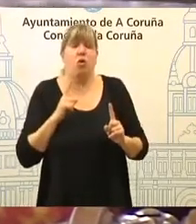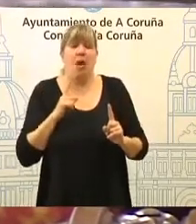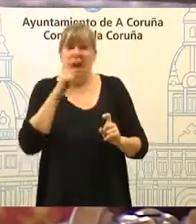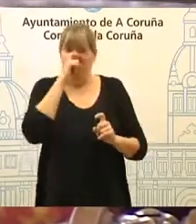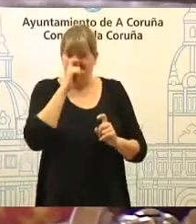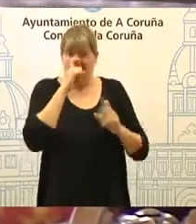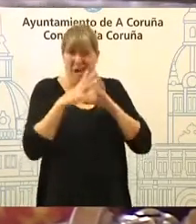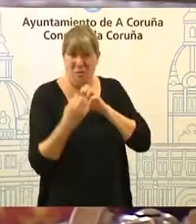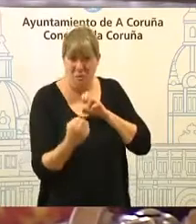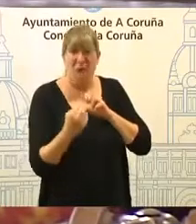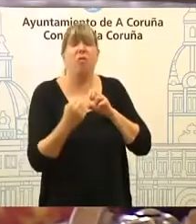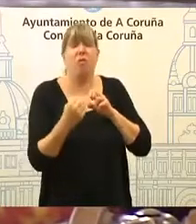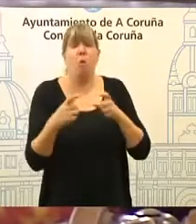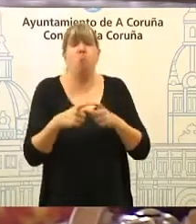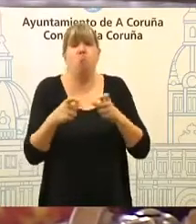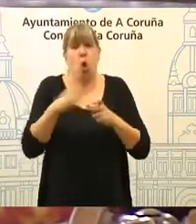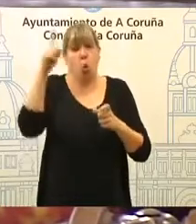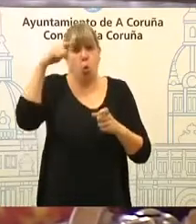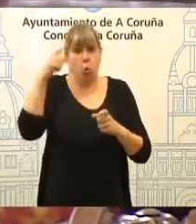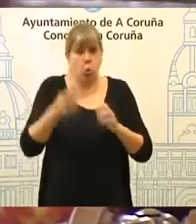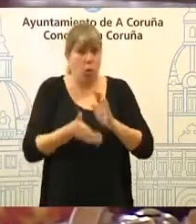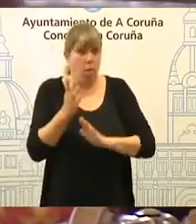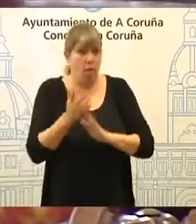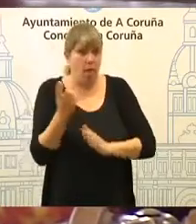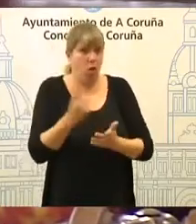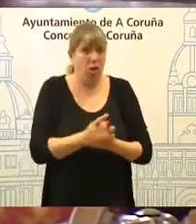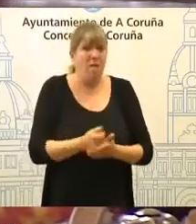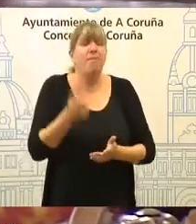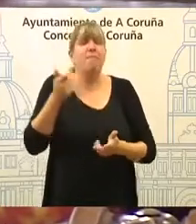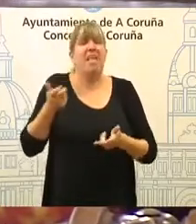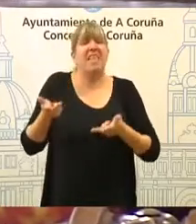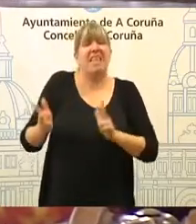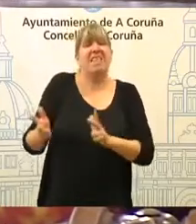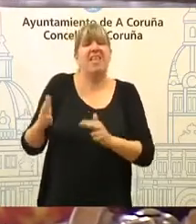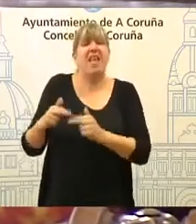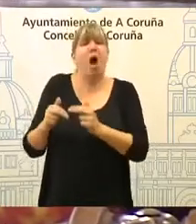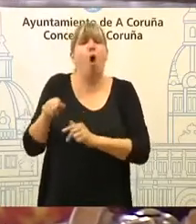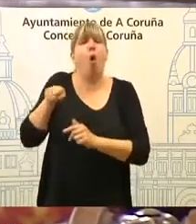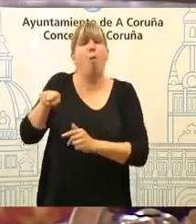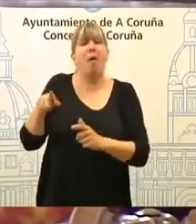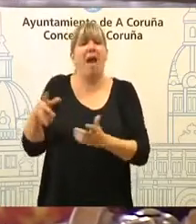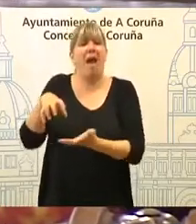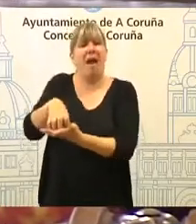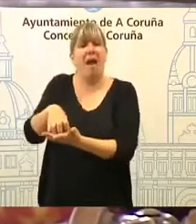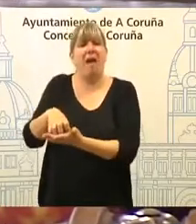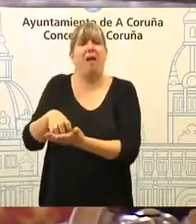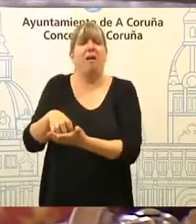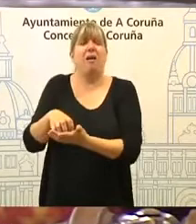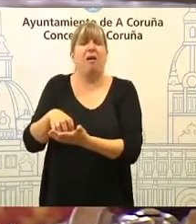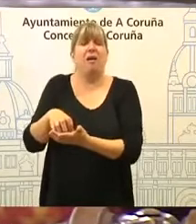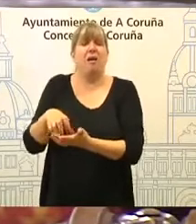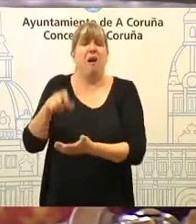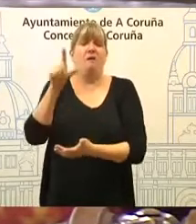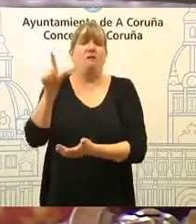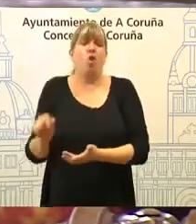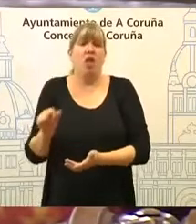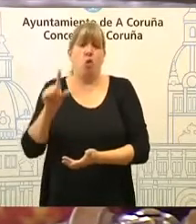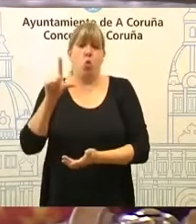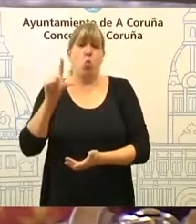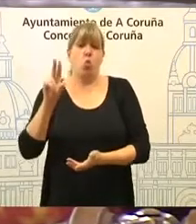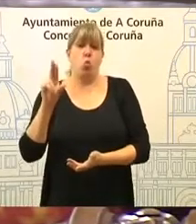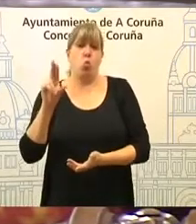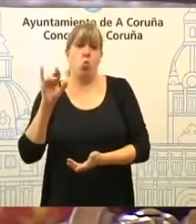e que acordamos tamén licitar por fin a obra que precisa o edificio da Fundación Luís Xeoane para